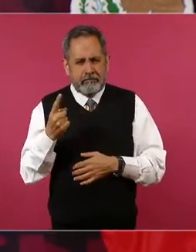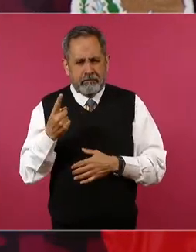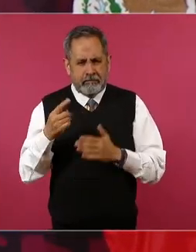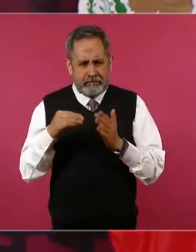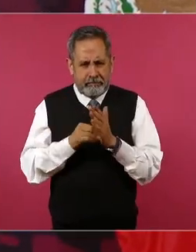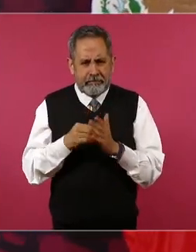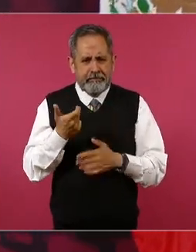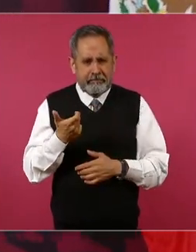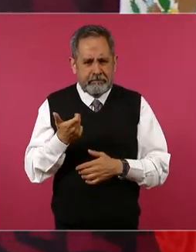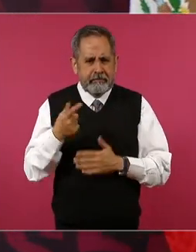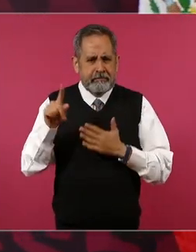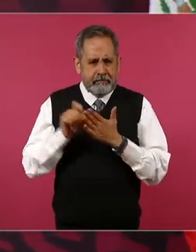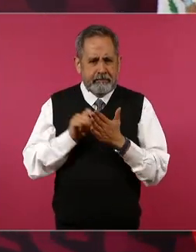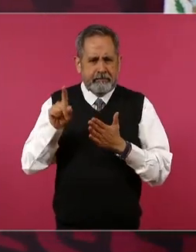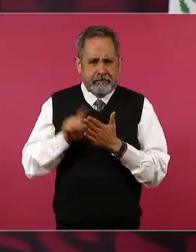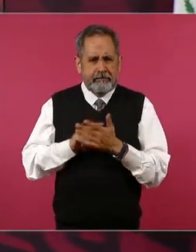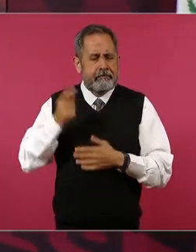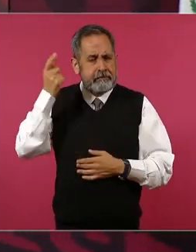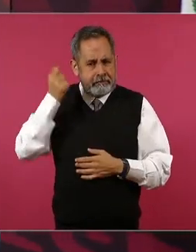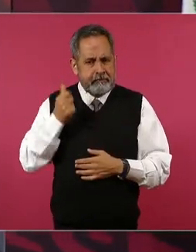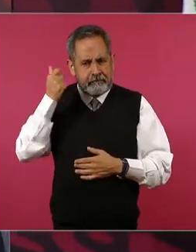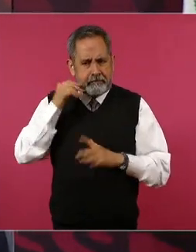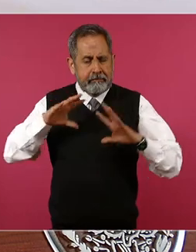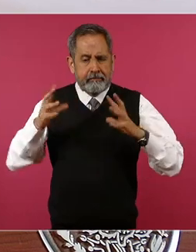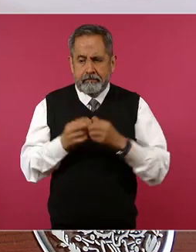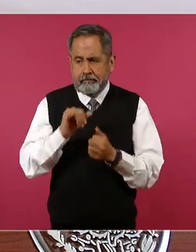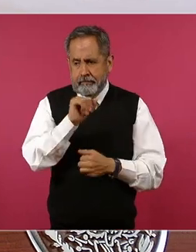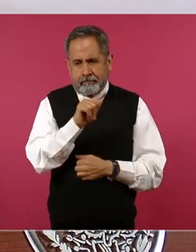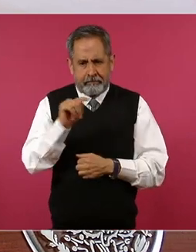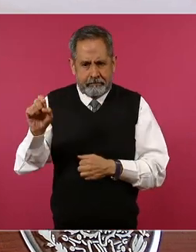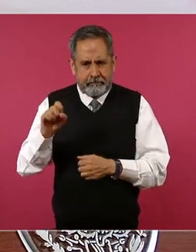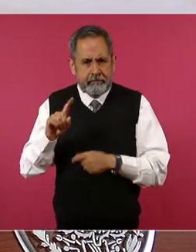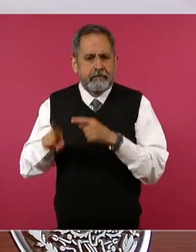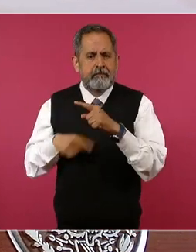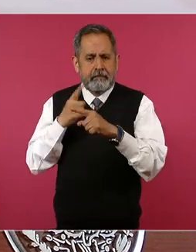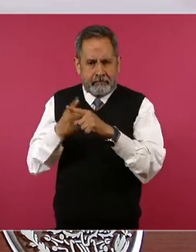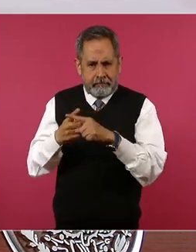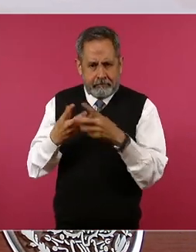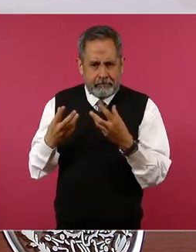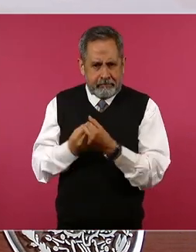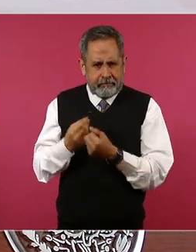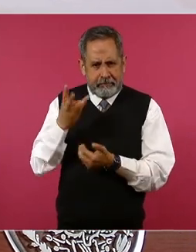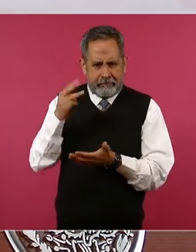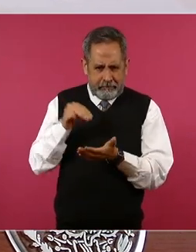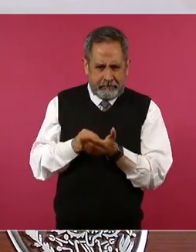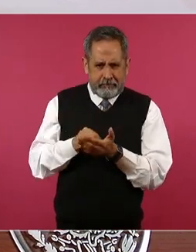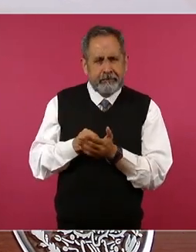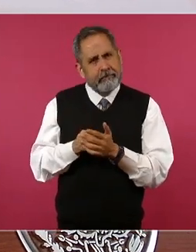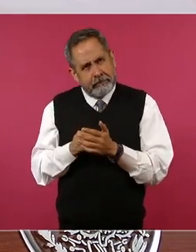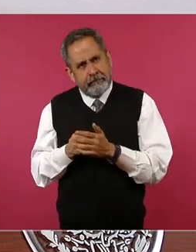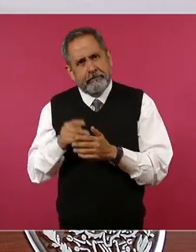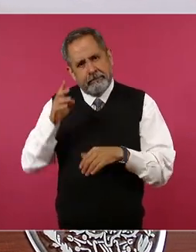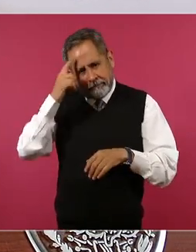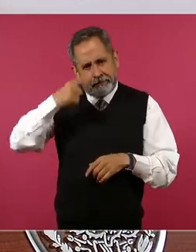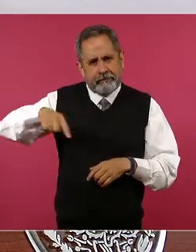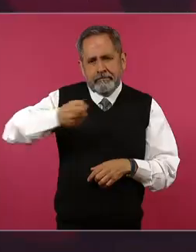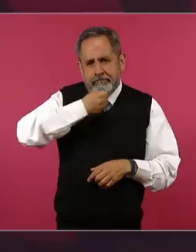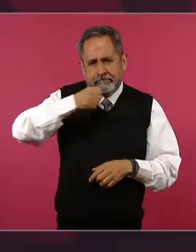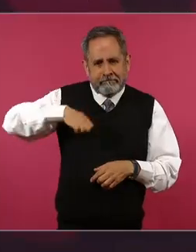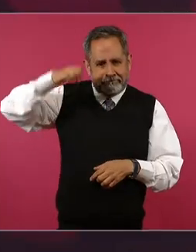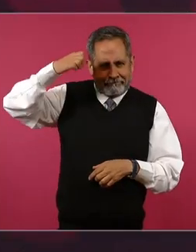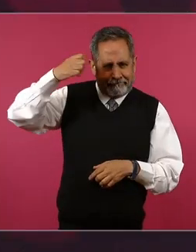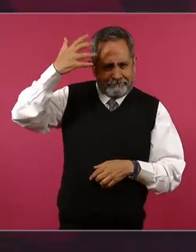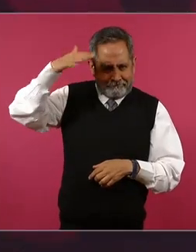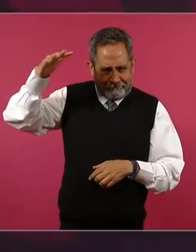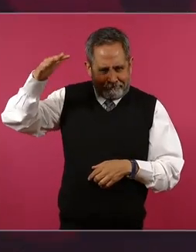pesos mensuales más los tres mil ahora pero va a aumentar de la